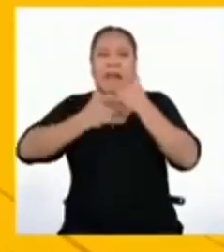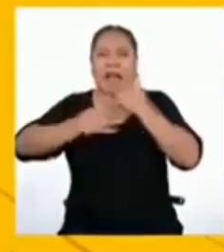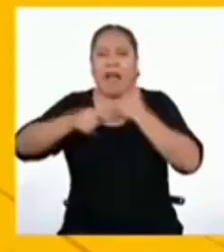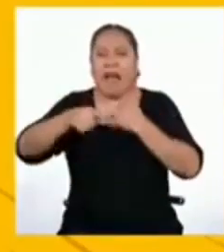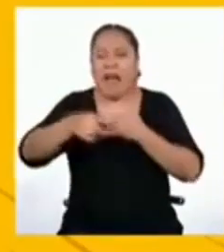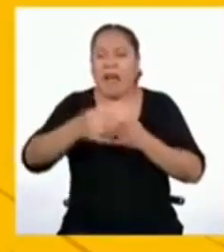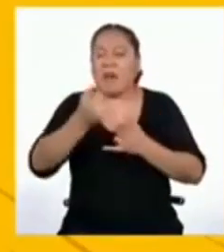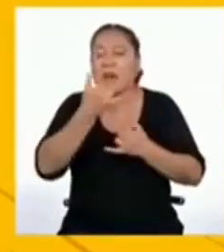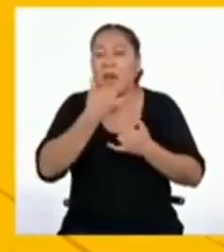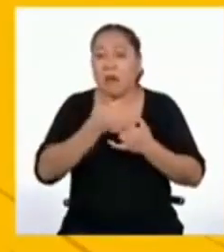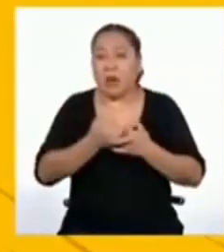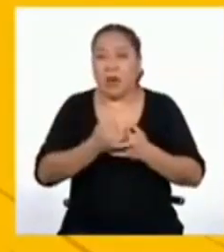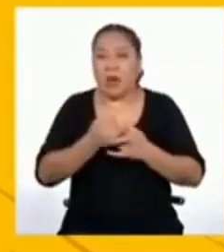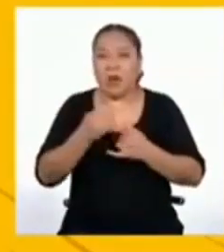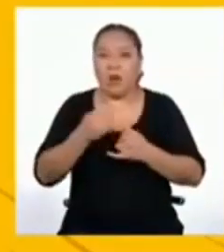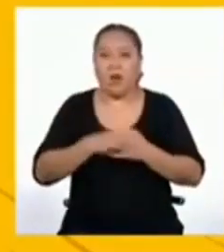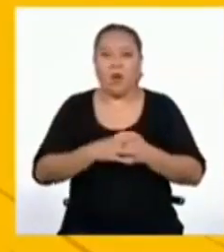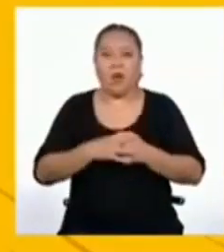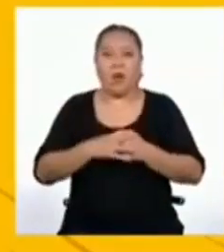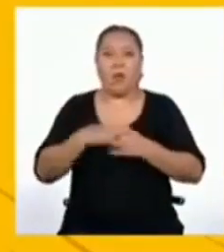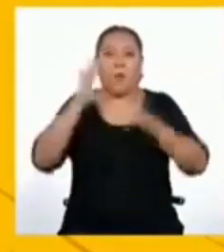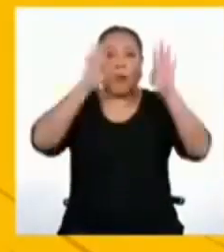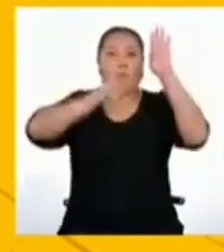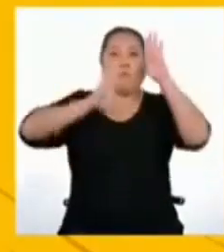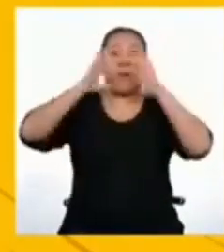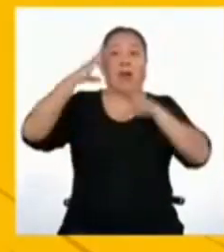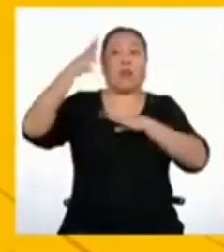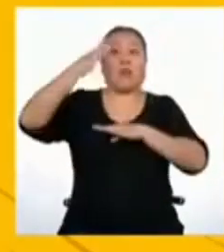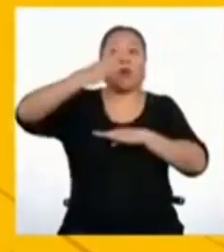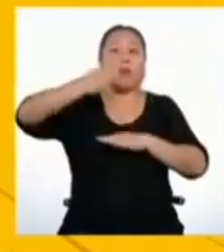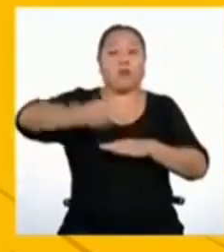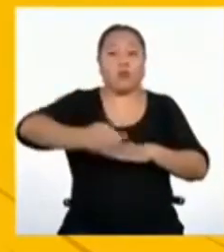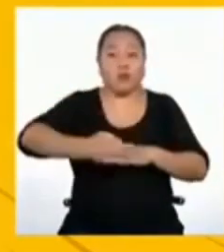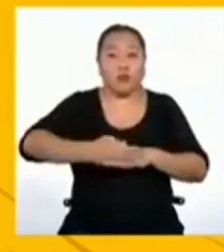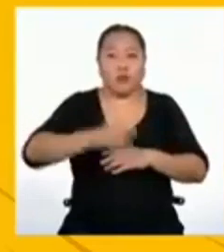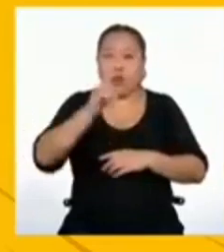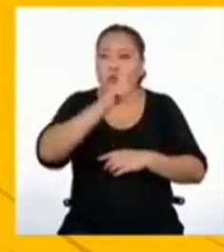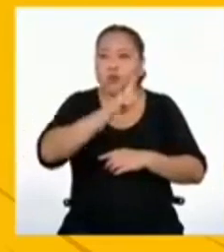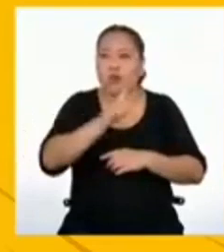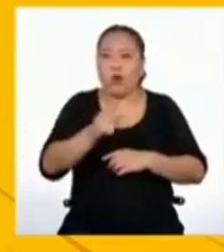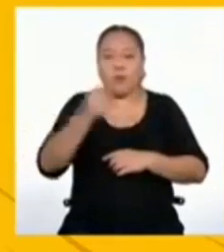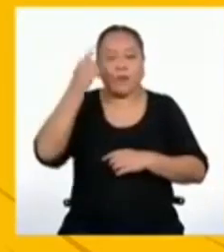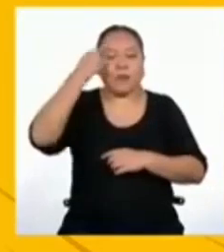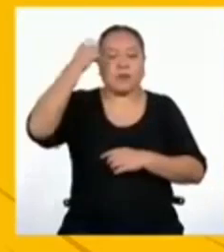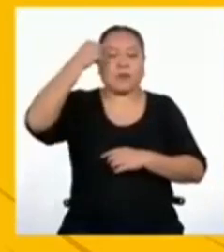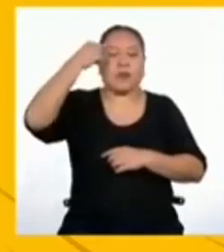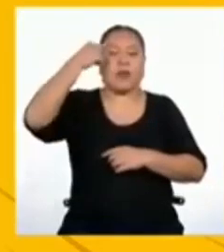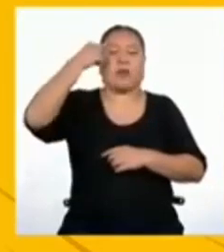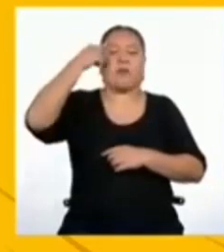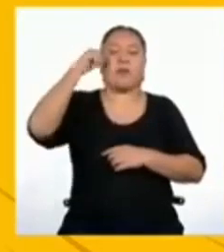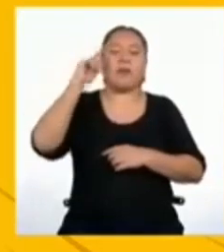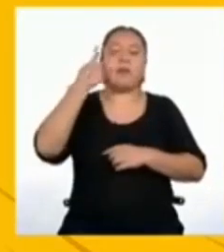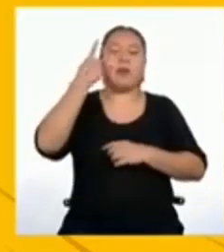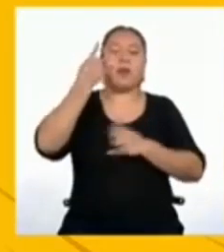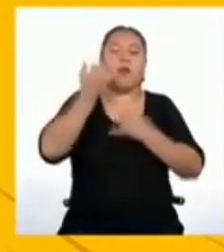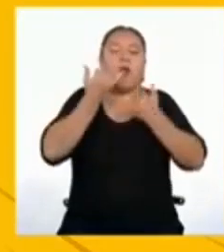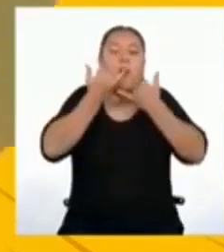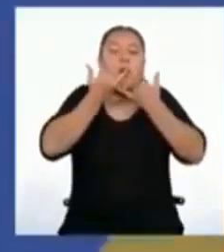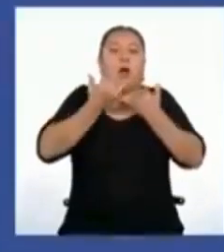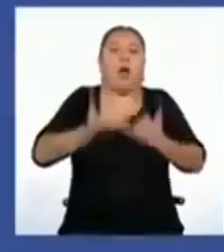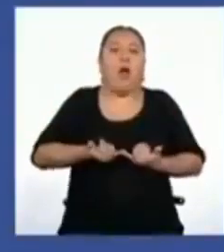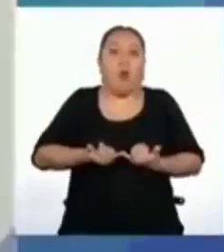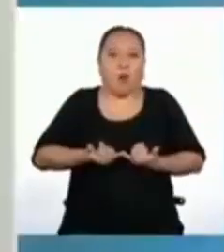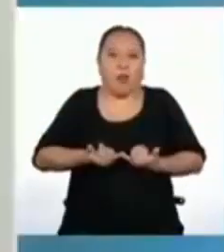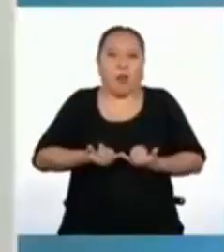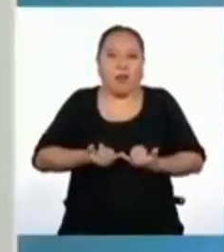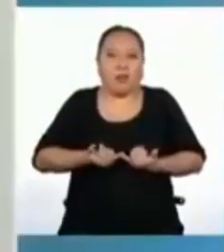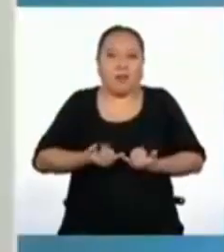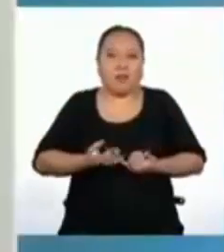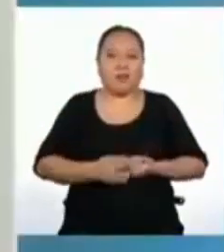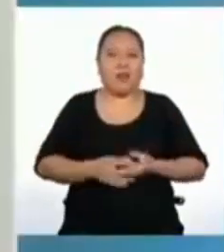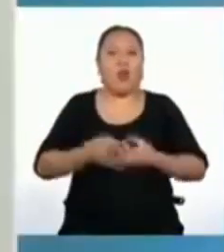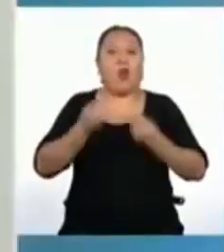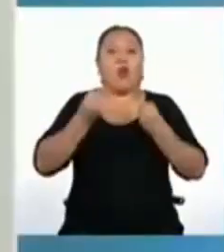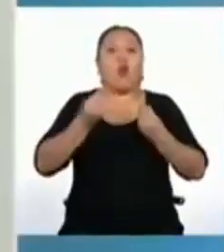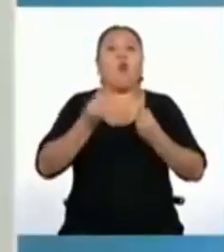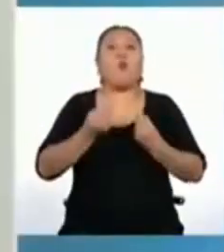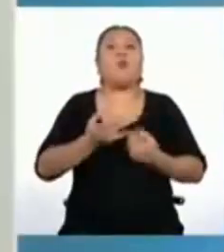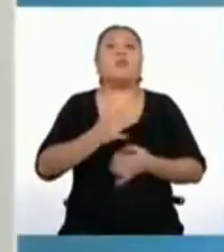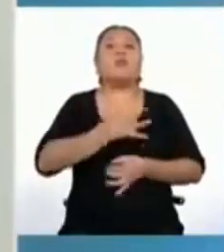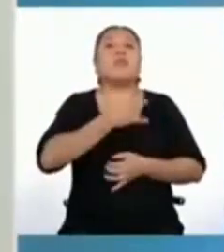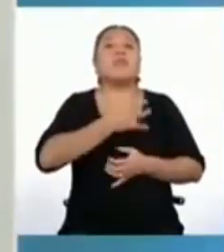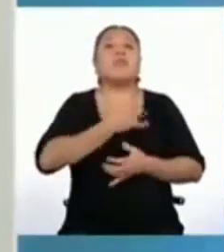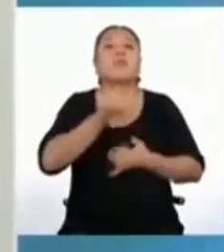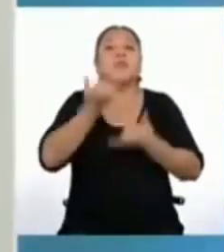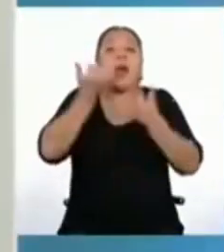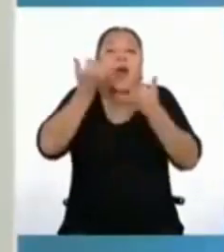o abrumarnos por el futuro, nos deberíamos enfocar primero en el presente. En cómo nos